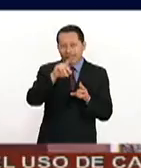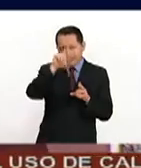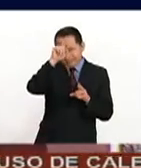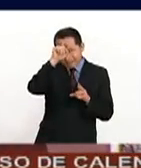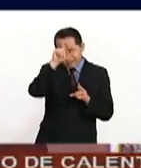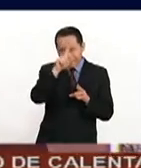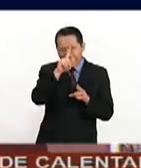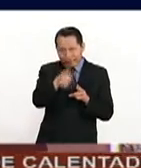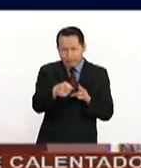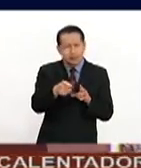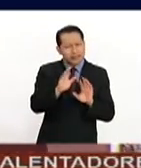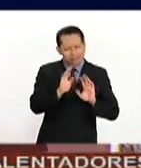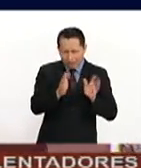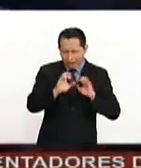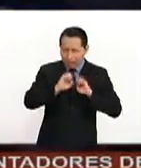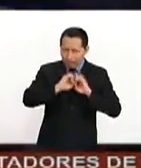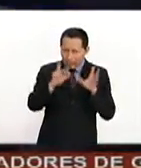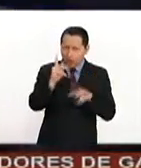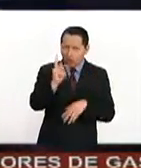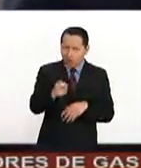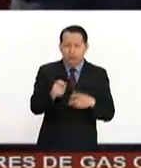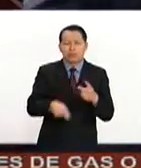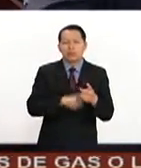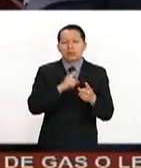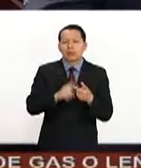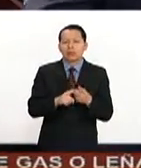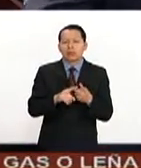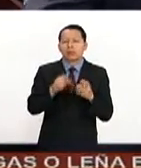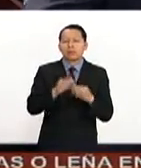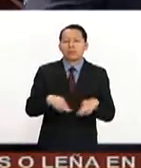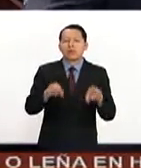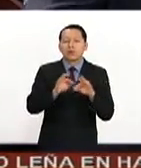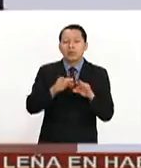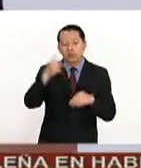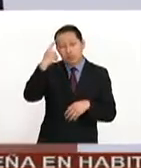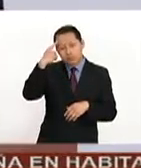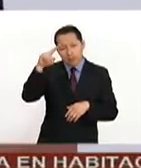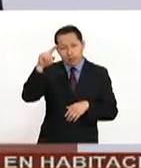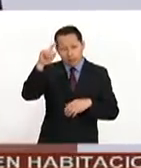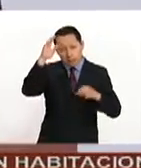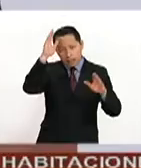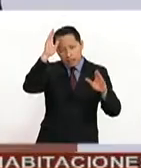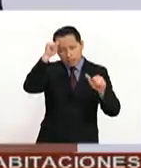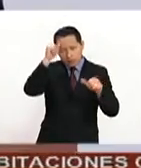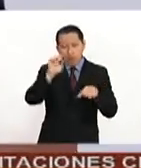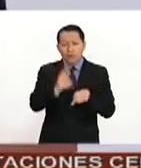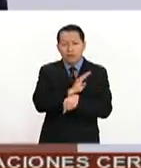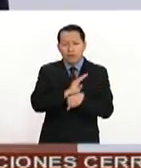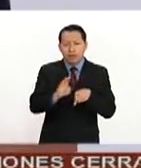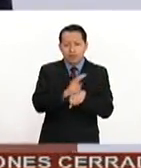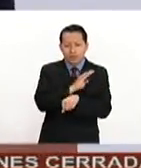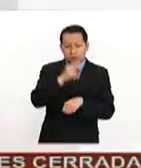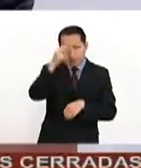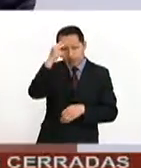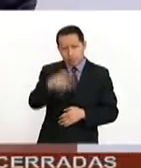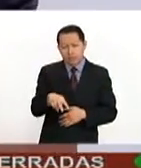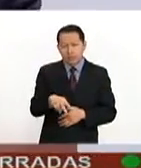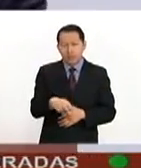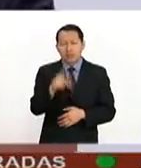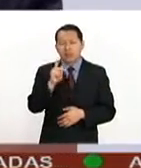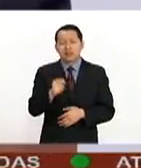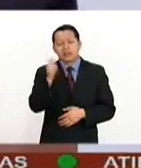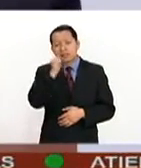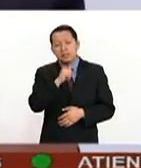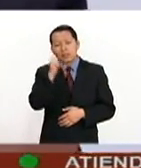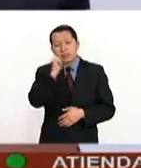posible y, por el otro, eficacia para lograr acuerdos que beneficien el interés de México. En